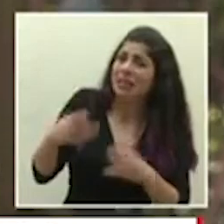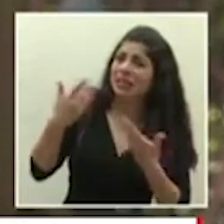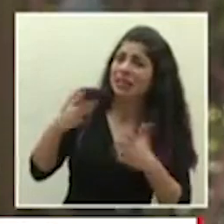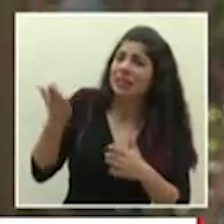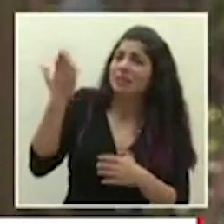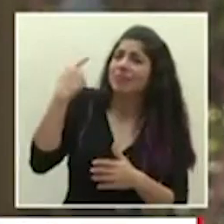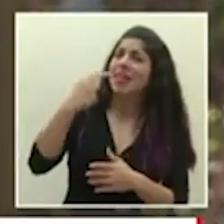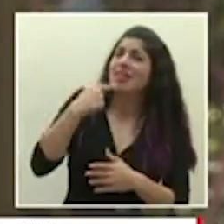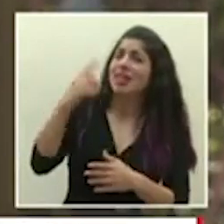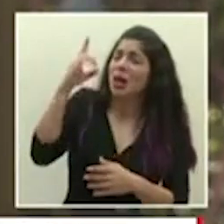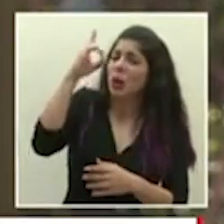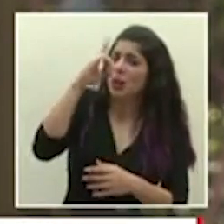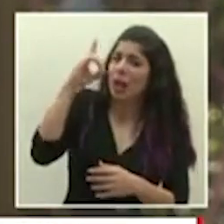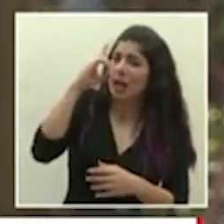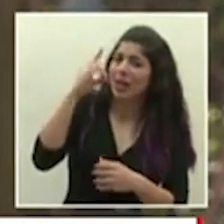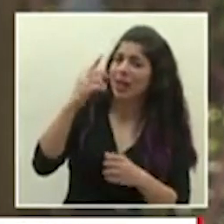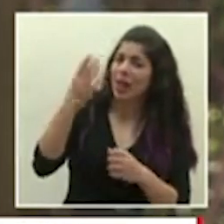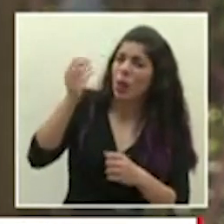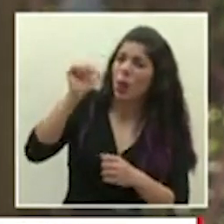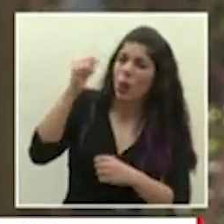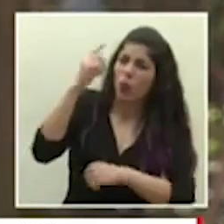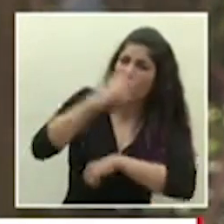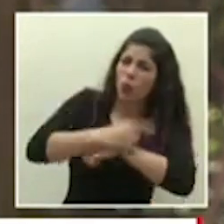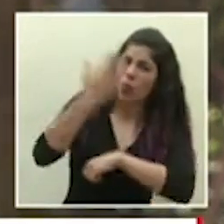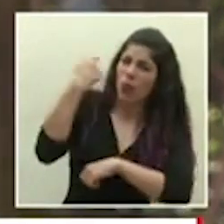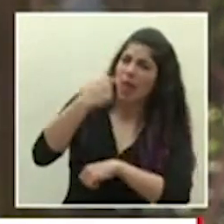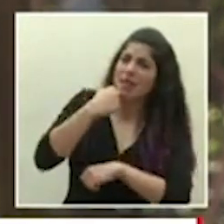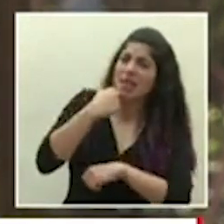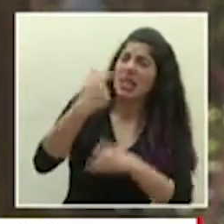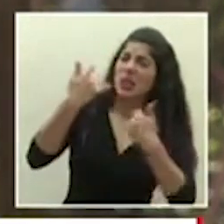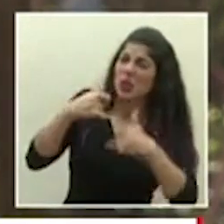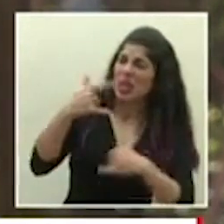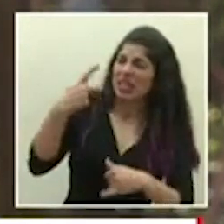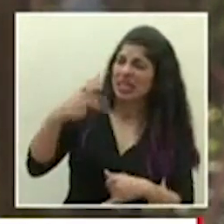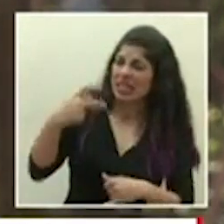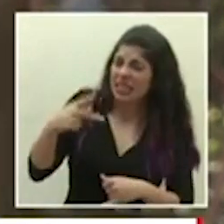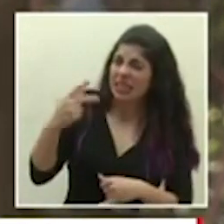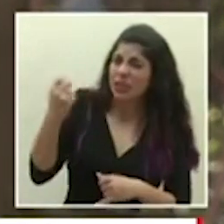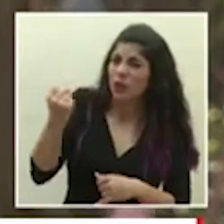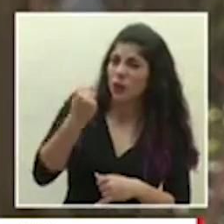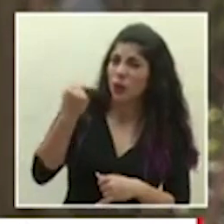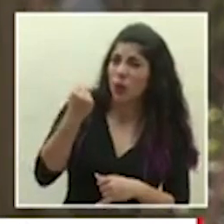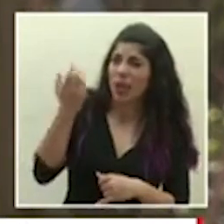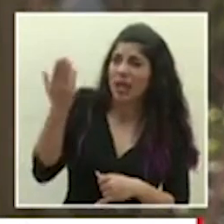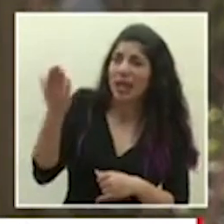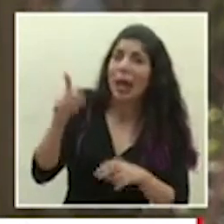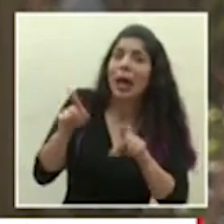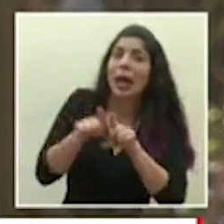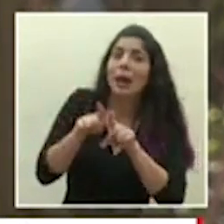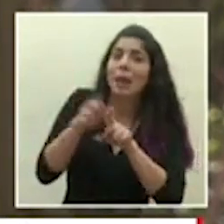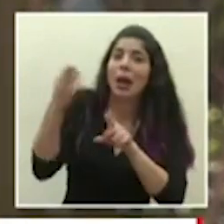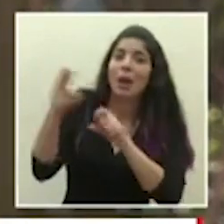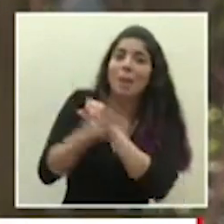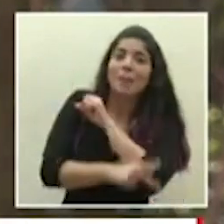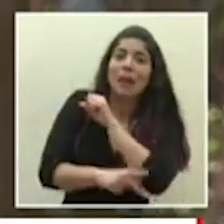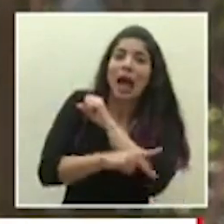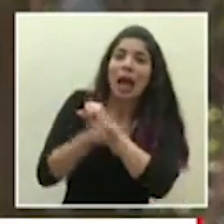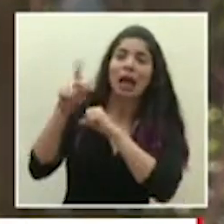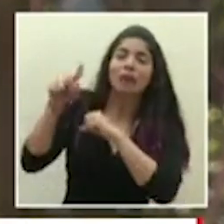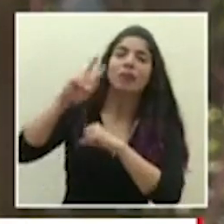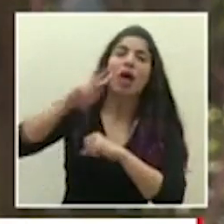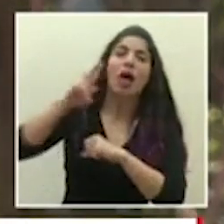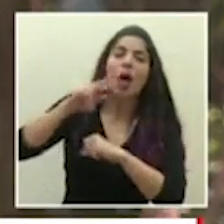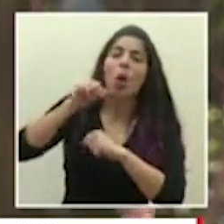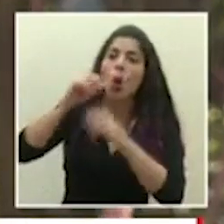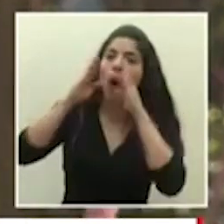don Daniel el otro día sigue siendo una amenaza latente precisamente que el hermano país no esté atendiendo a su